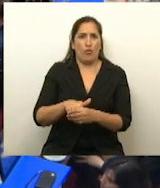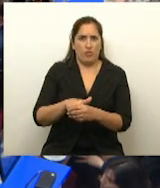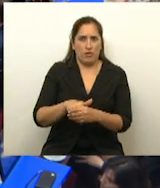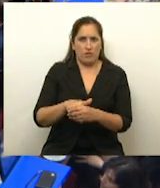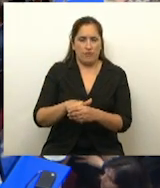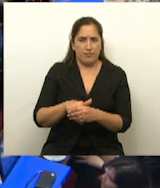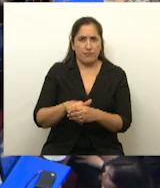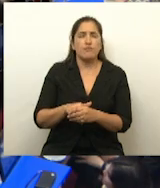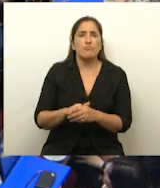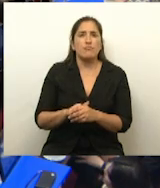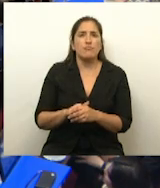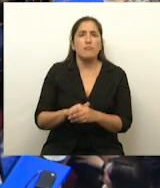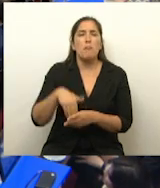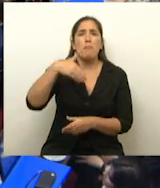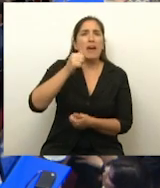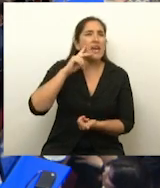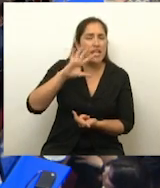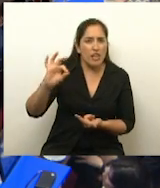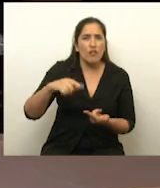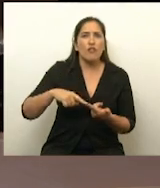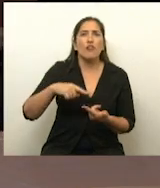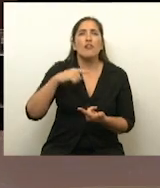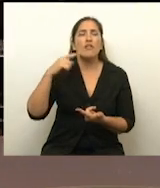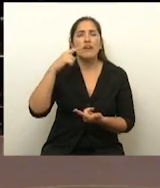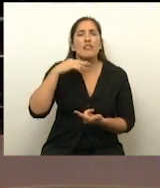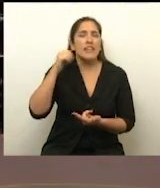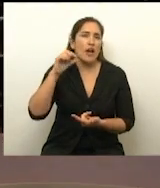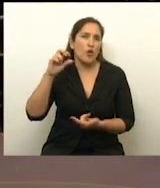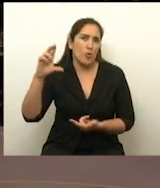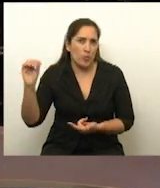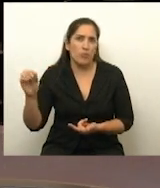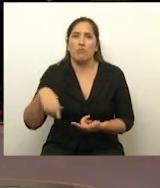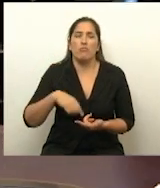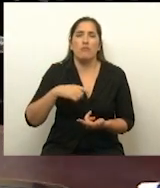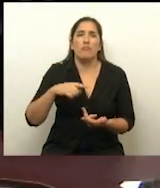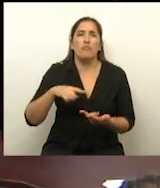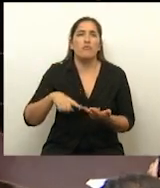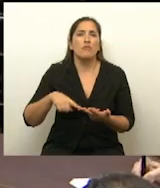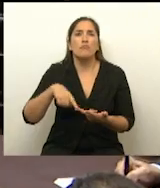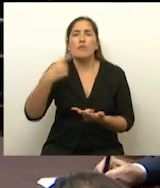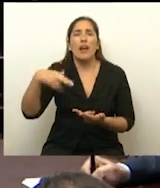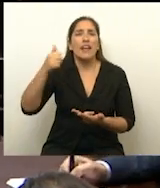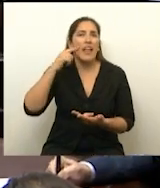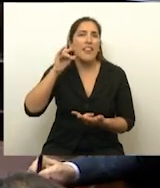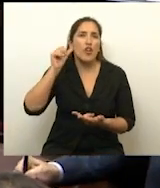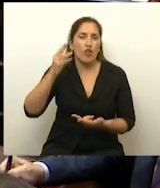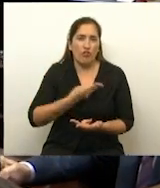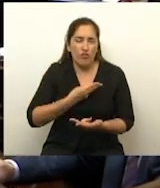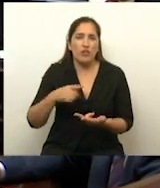van a abstener los senadores Marino, el senador Giacoppo, el senador Nadine, senadora Rosa,